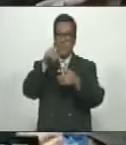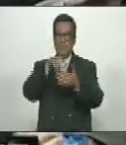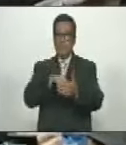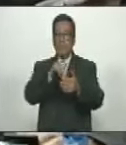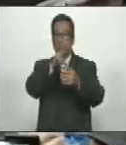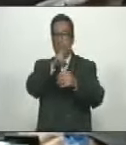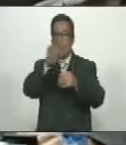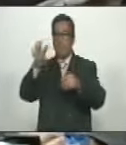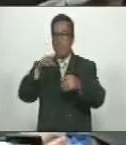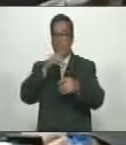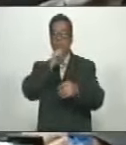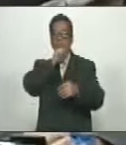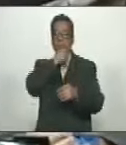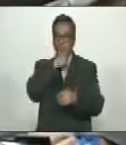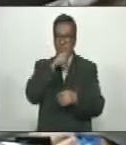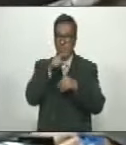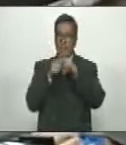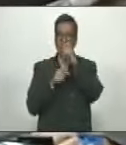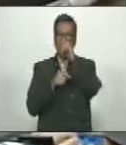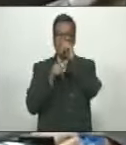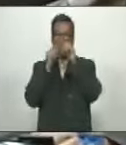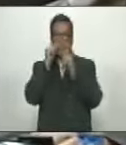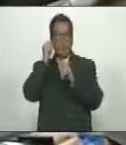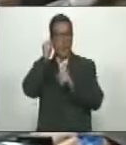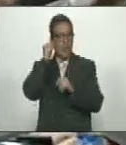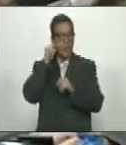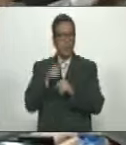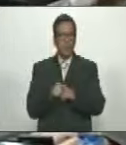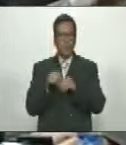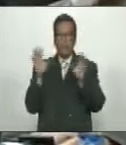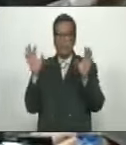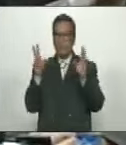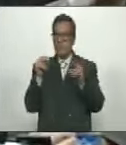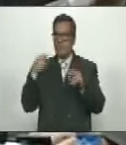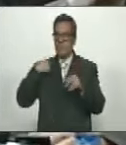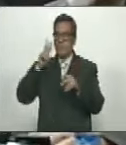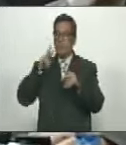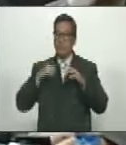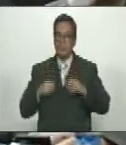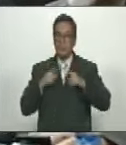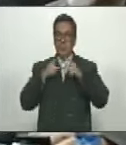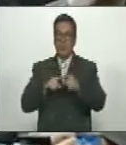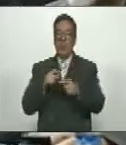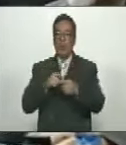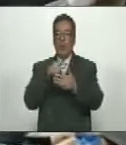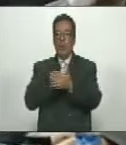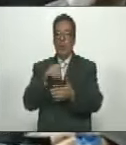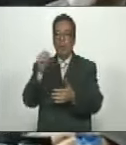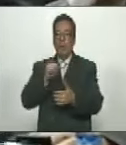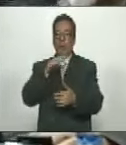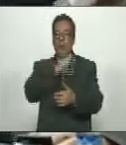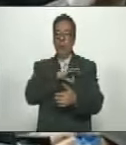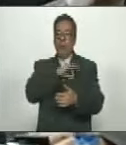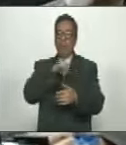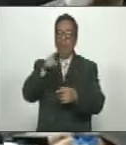124 Mil Adultas Y Adultas Mayores Que No Habían Tenido Nunca La Oportunidad De Cotizar Al Seguro Social O Que Le Habían